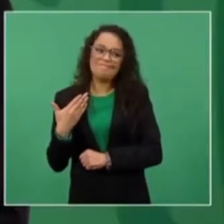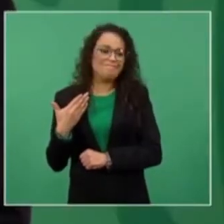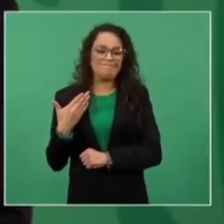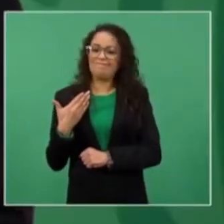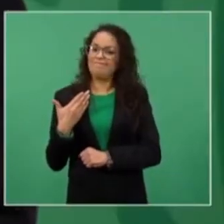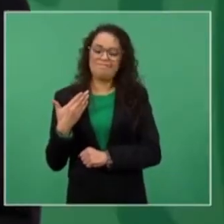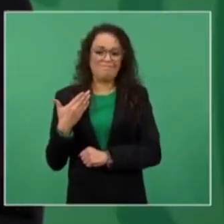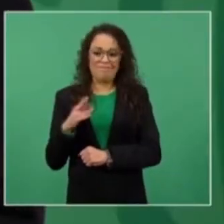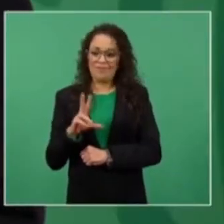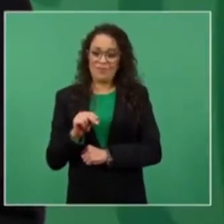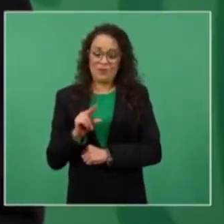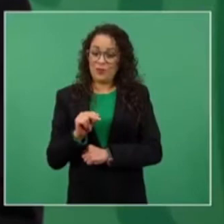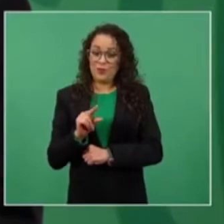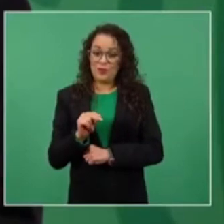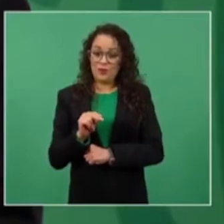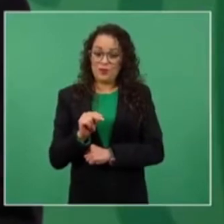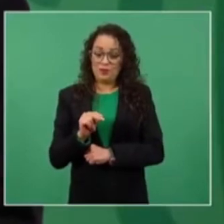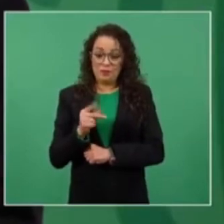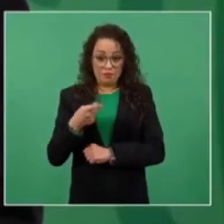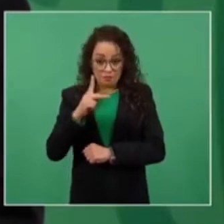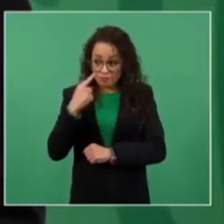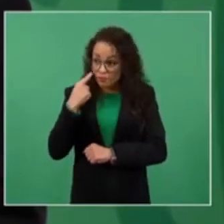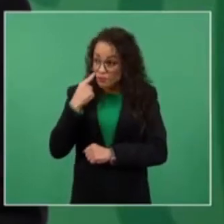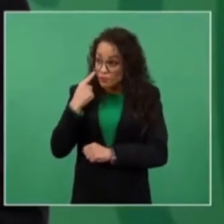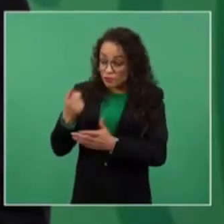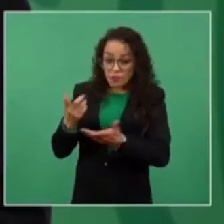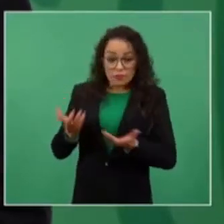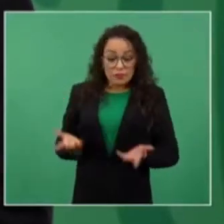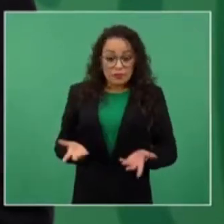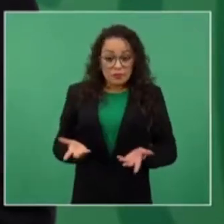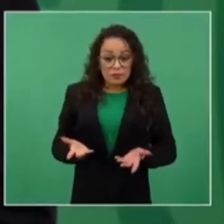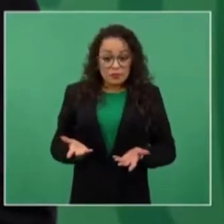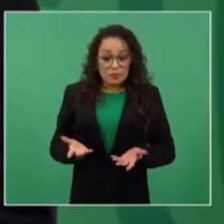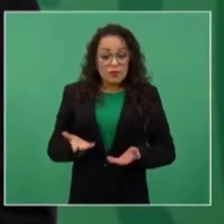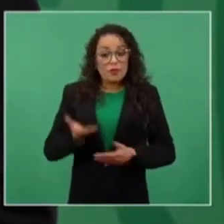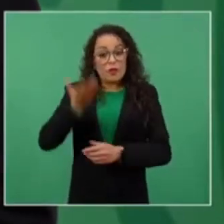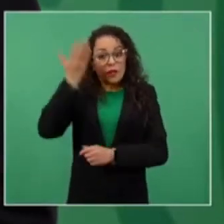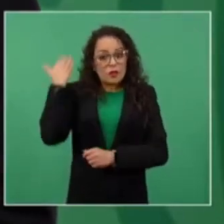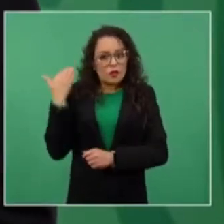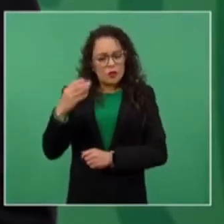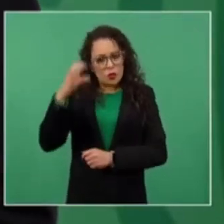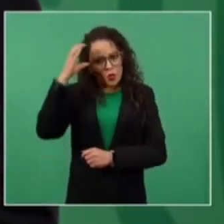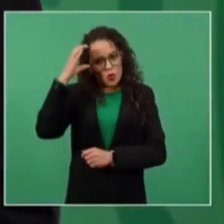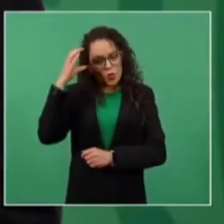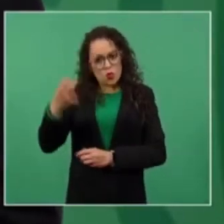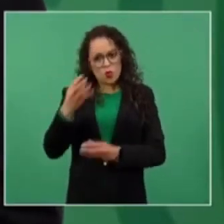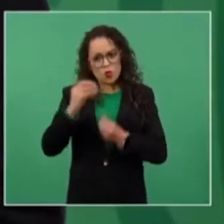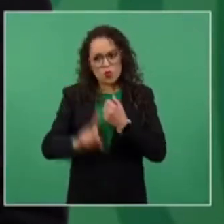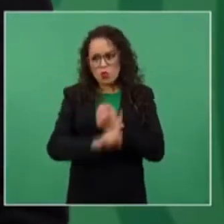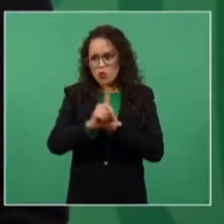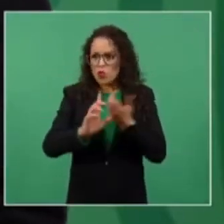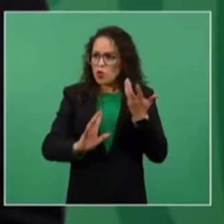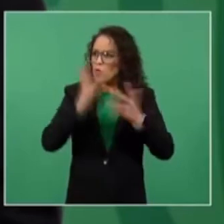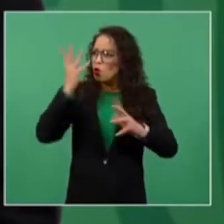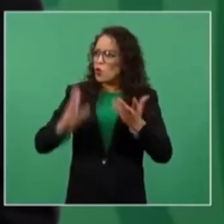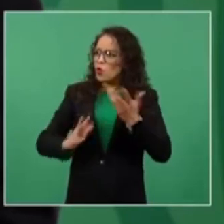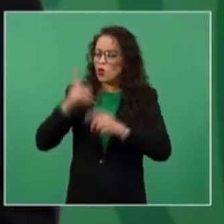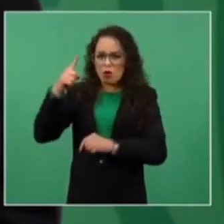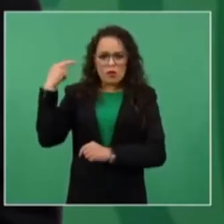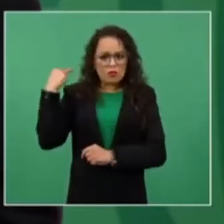pero ahí están los están resultados, cómo estaba la violencia en Veracruz. Tú mismo ayer